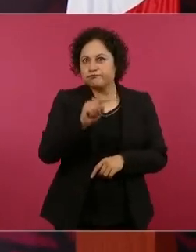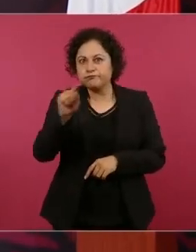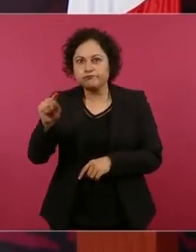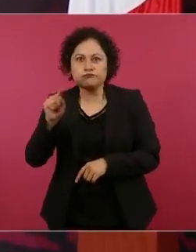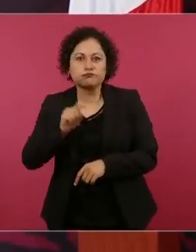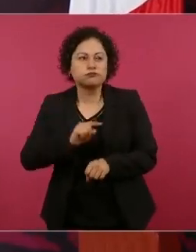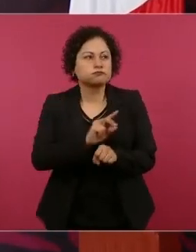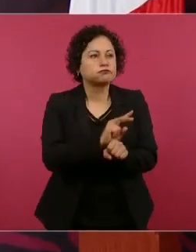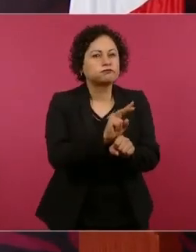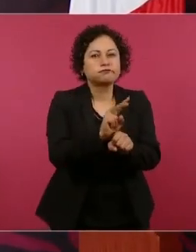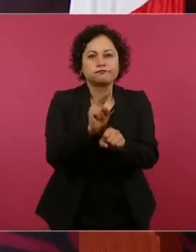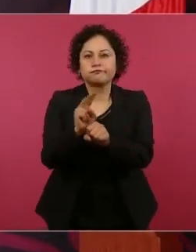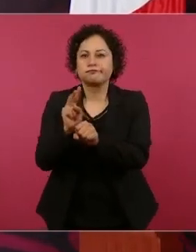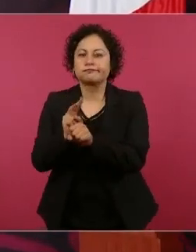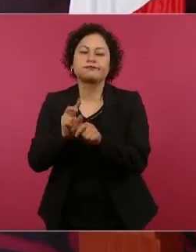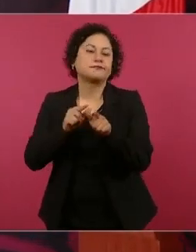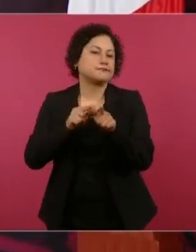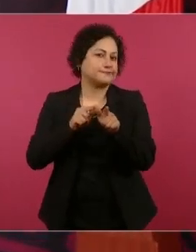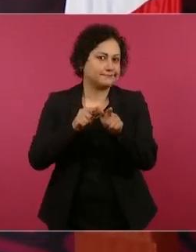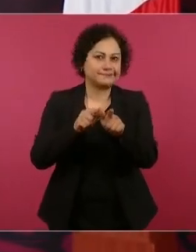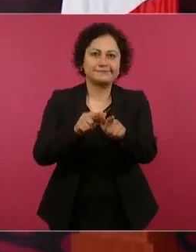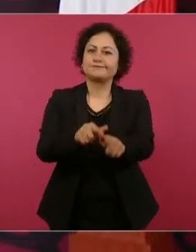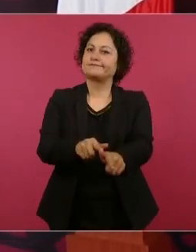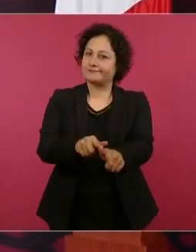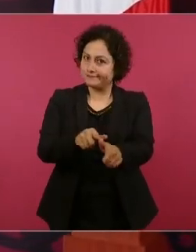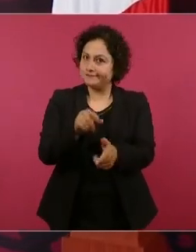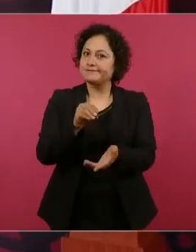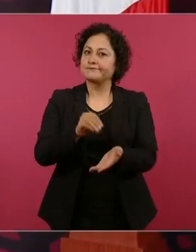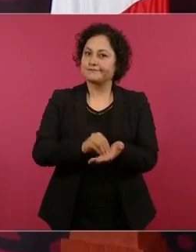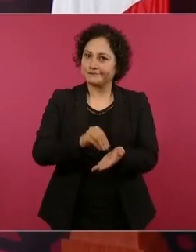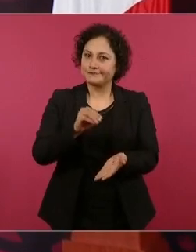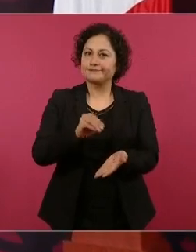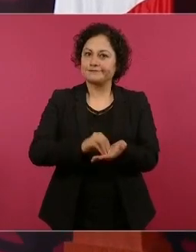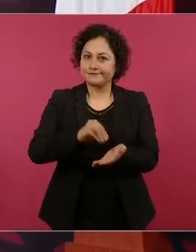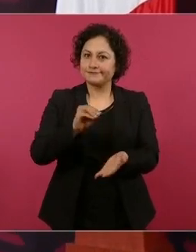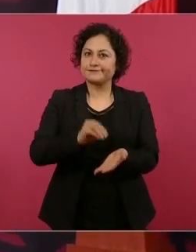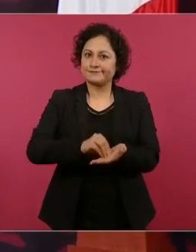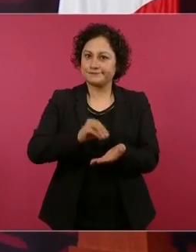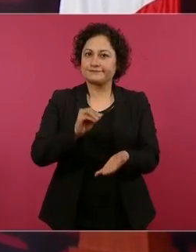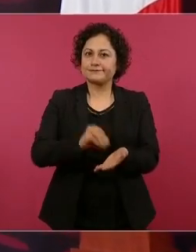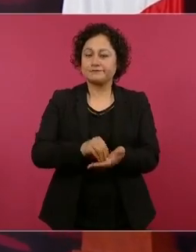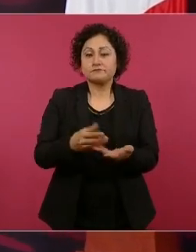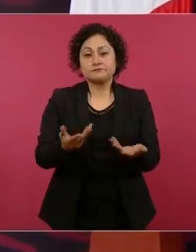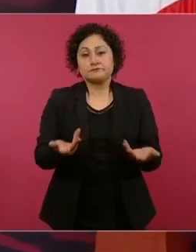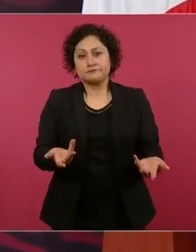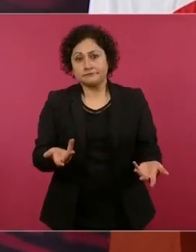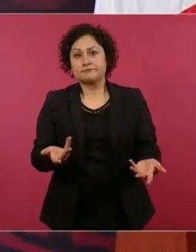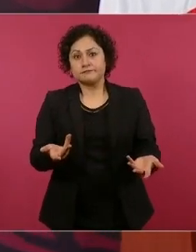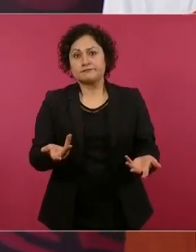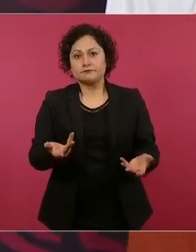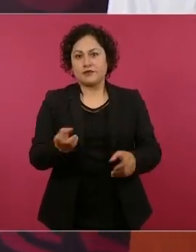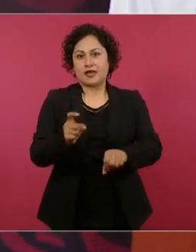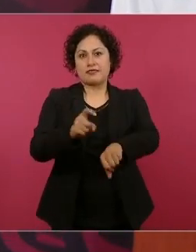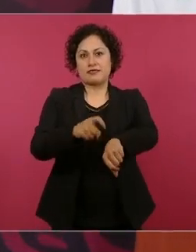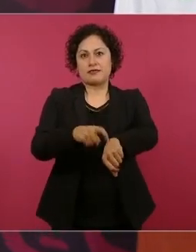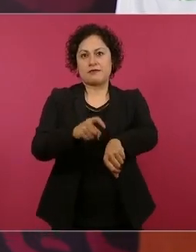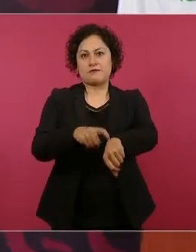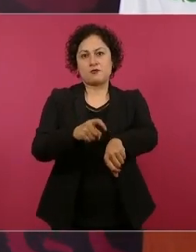para aprovechar el tiempo,